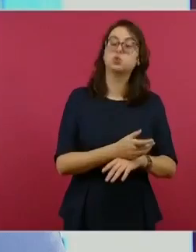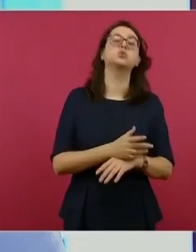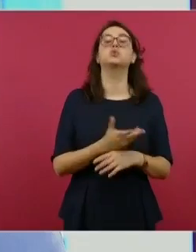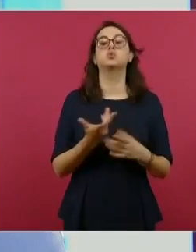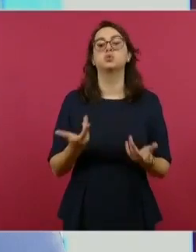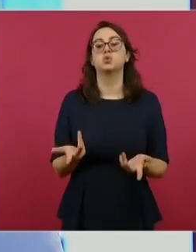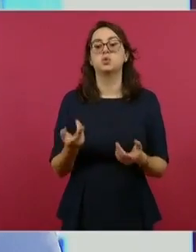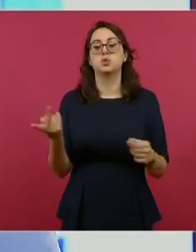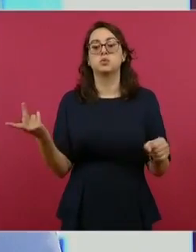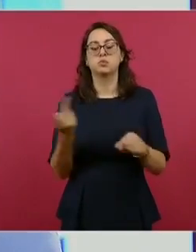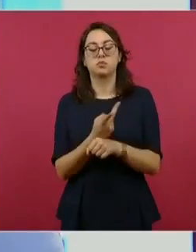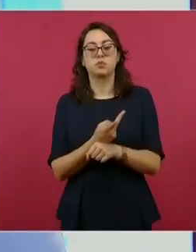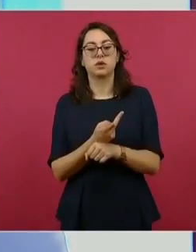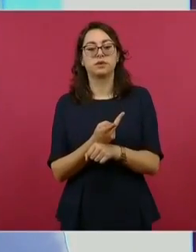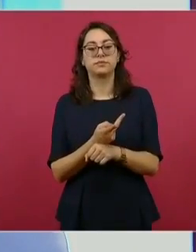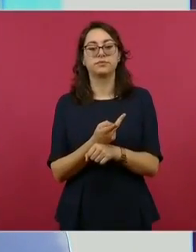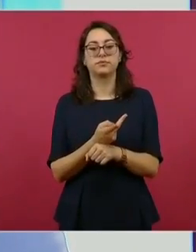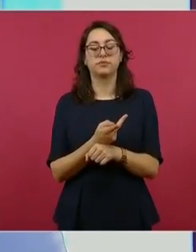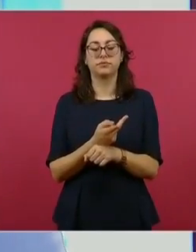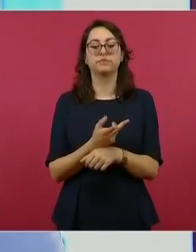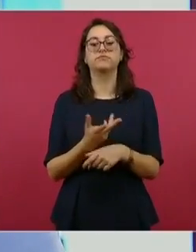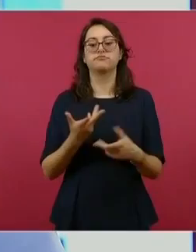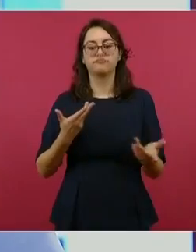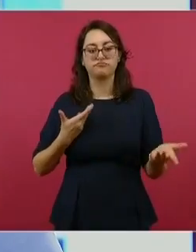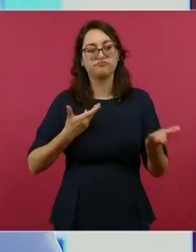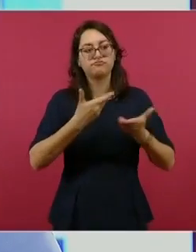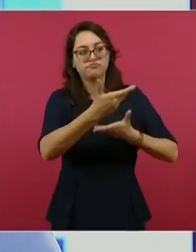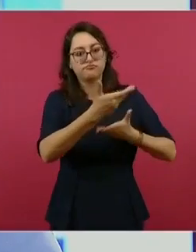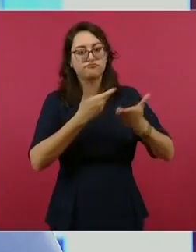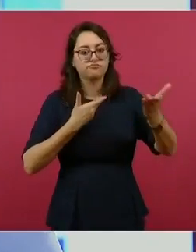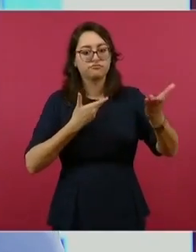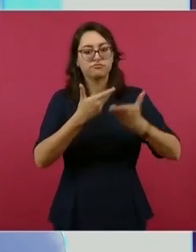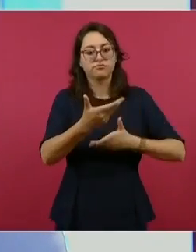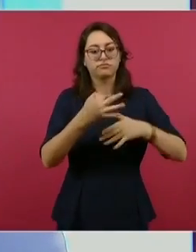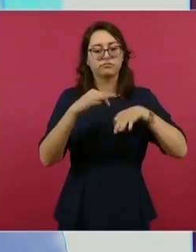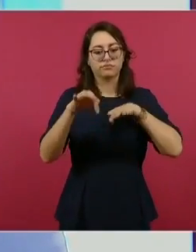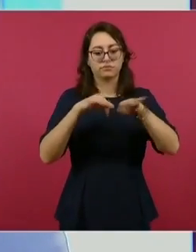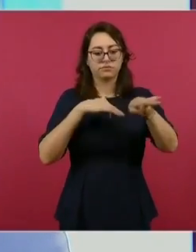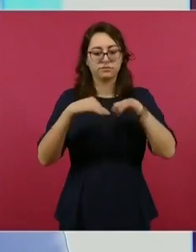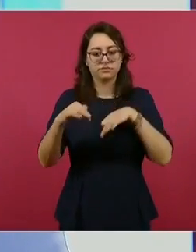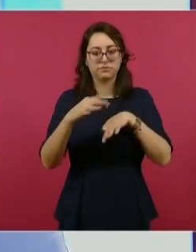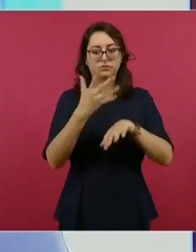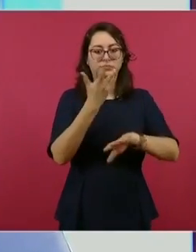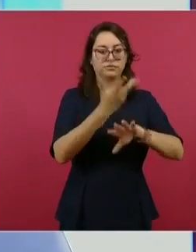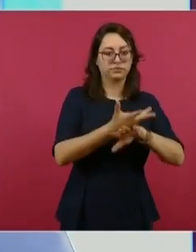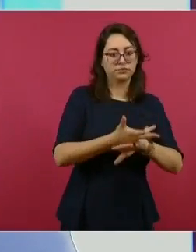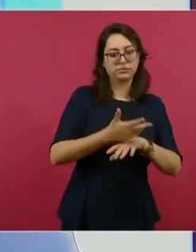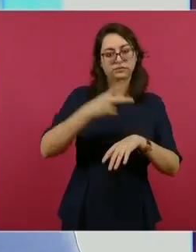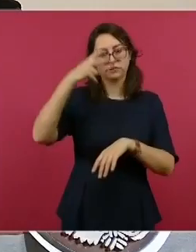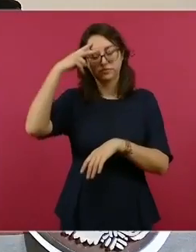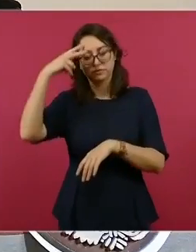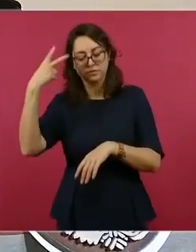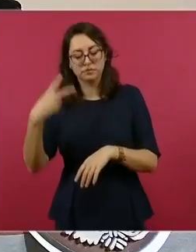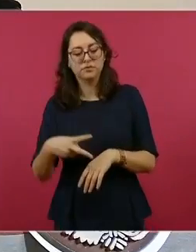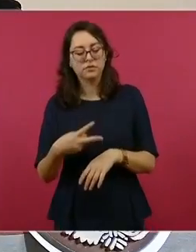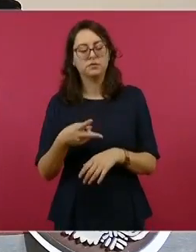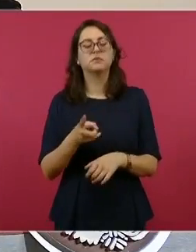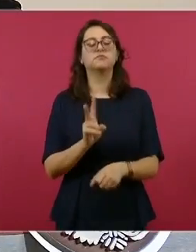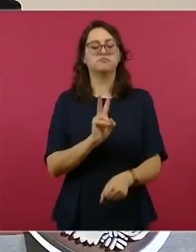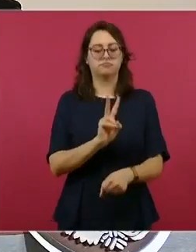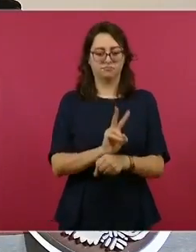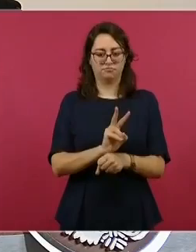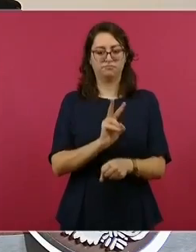gracias a las acciones bilaterales en el marco del entendimiento bicentenario se ha incrementado